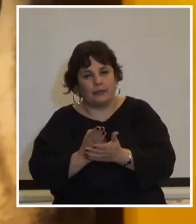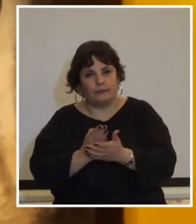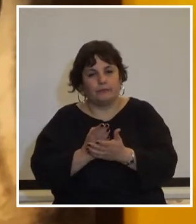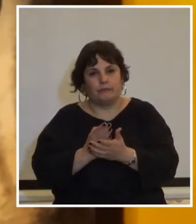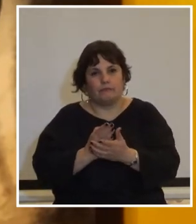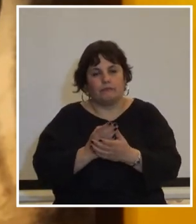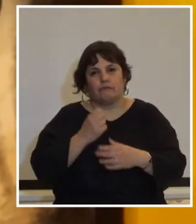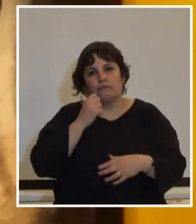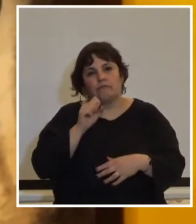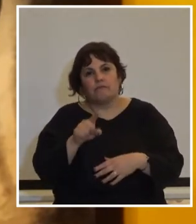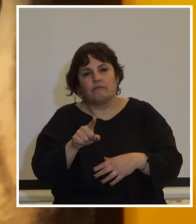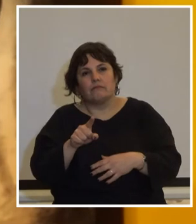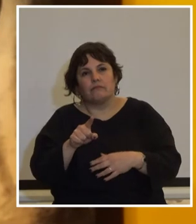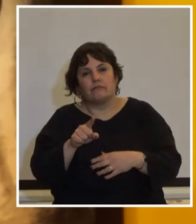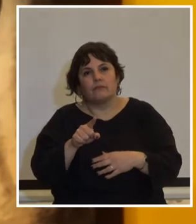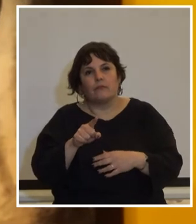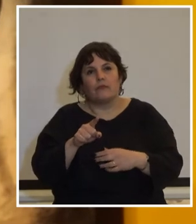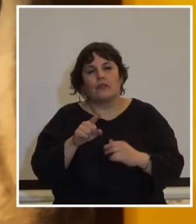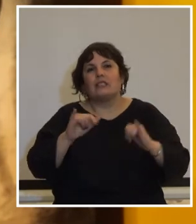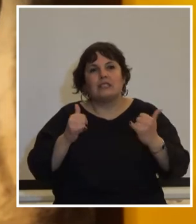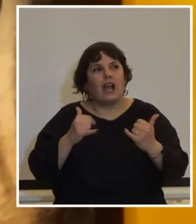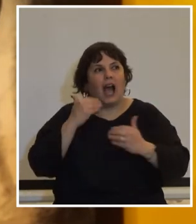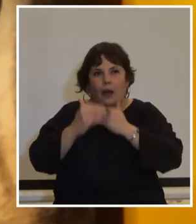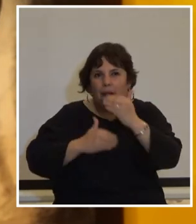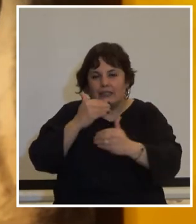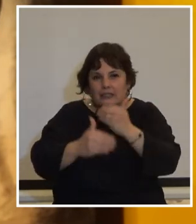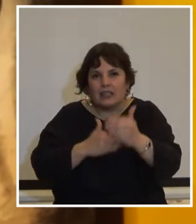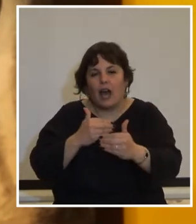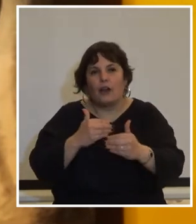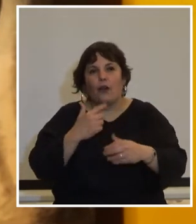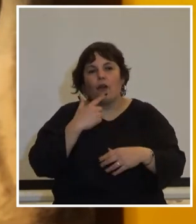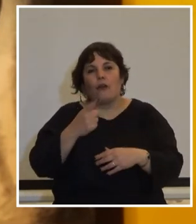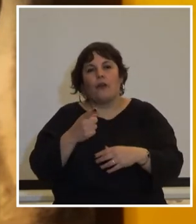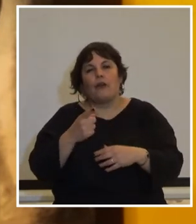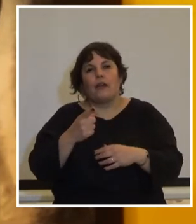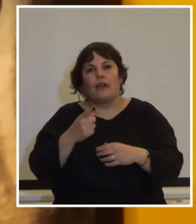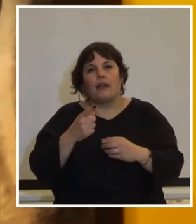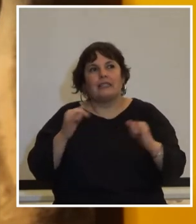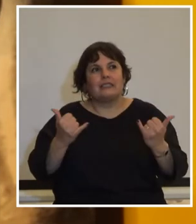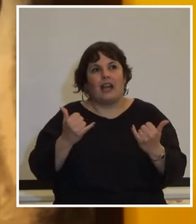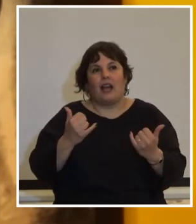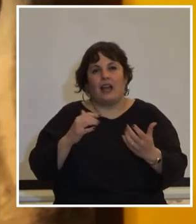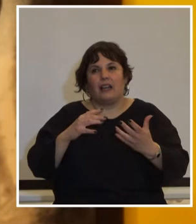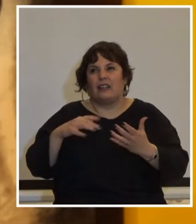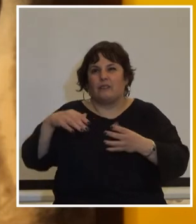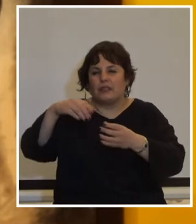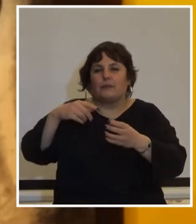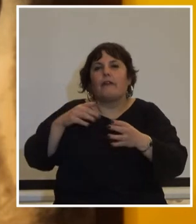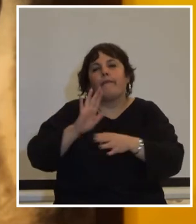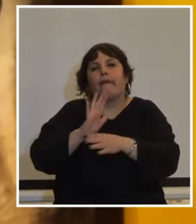9 de febrero después que avanzaron con la ley de estado de guerra interna